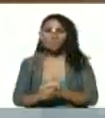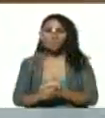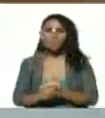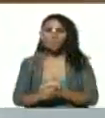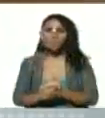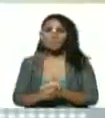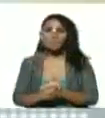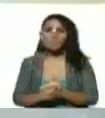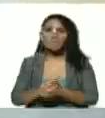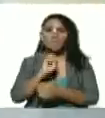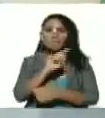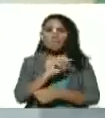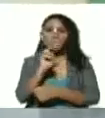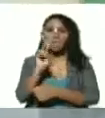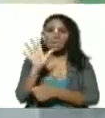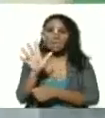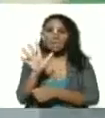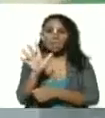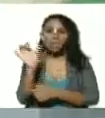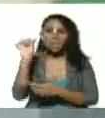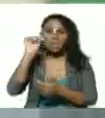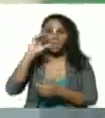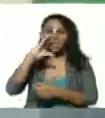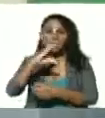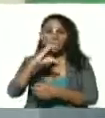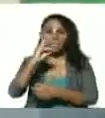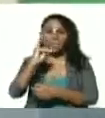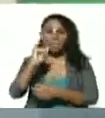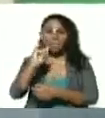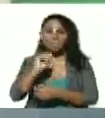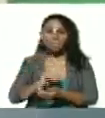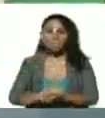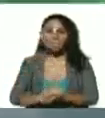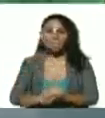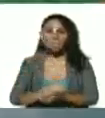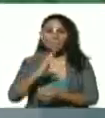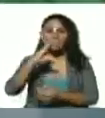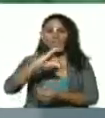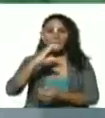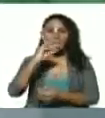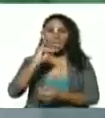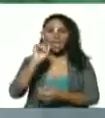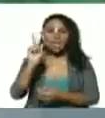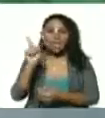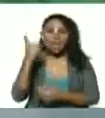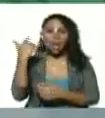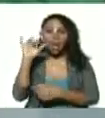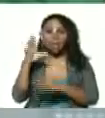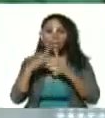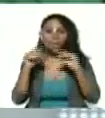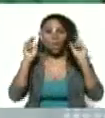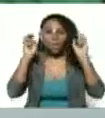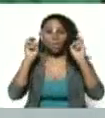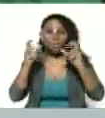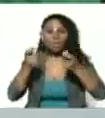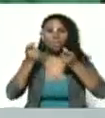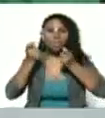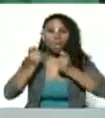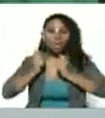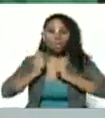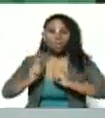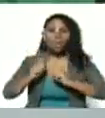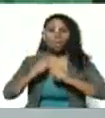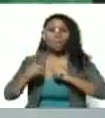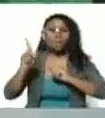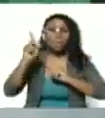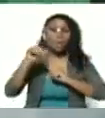con 125 CDI CDI tiene todas las condiciones para el tratamiento pero